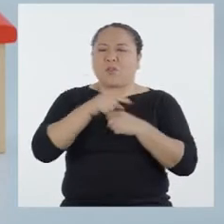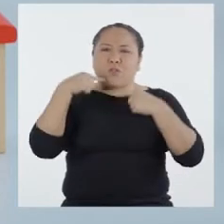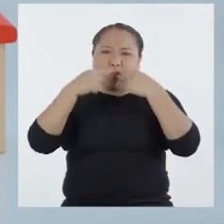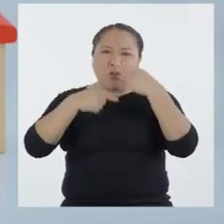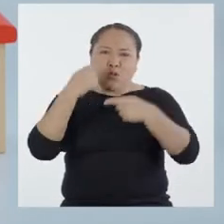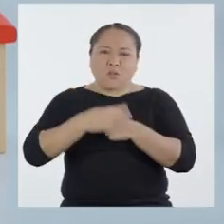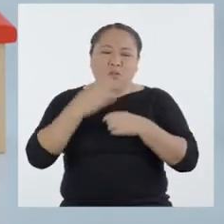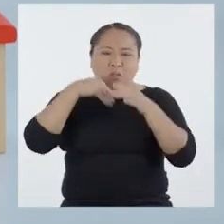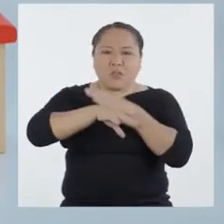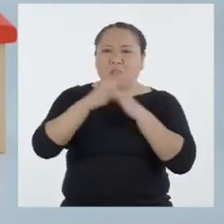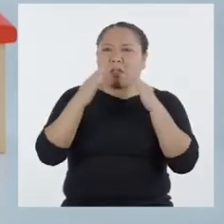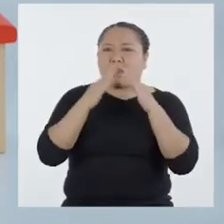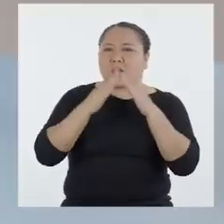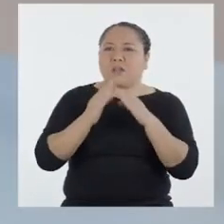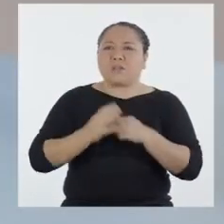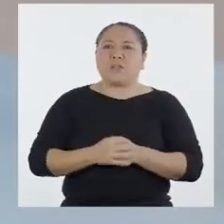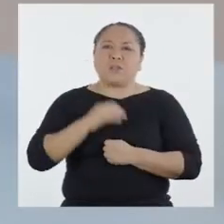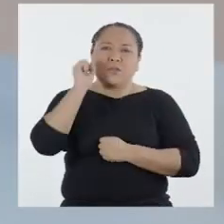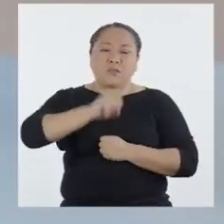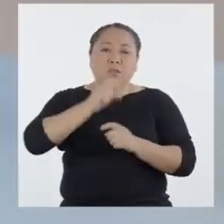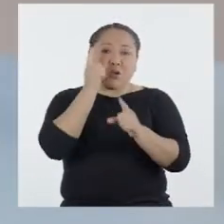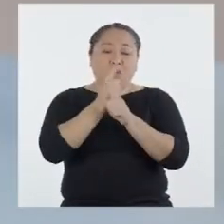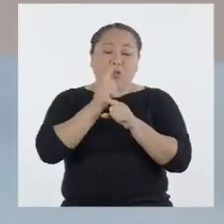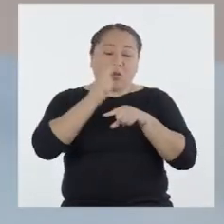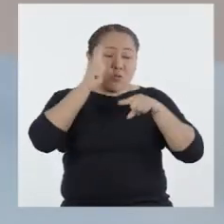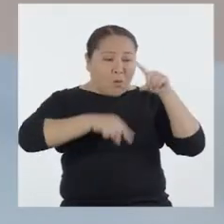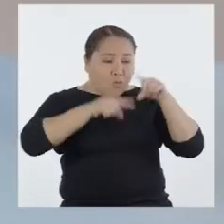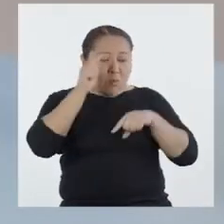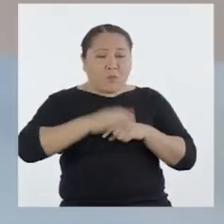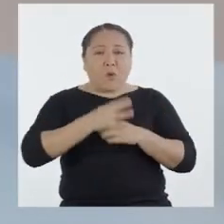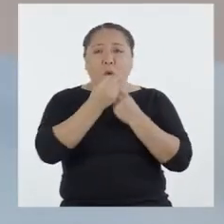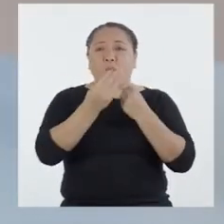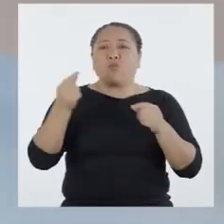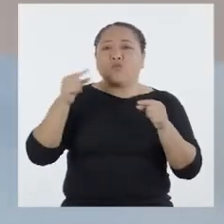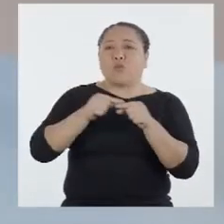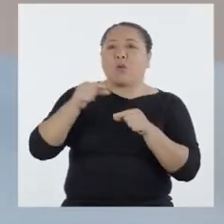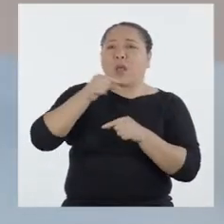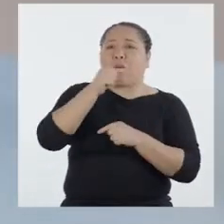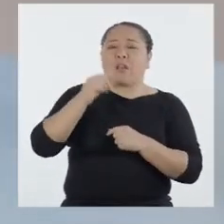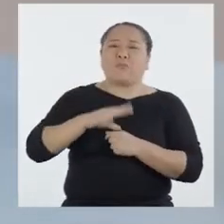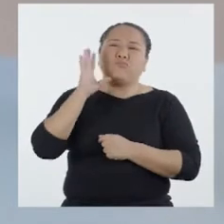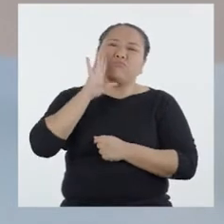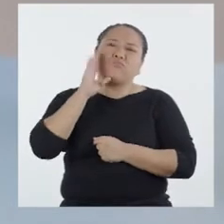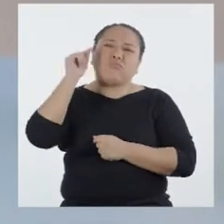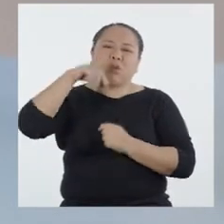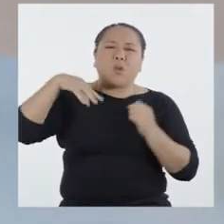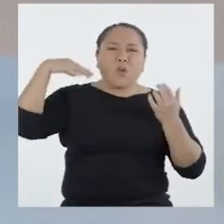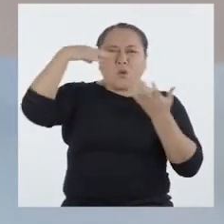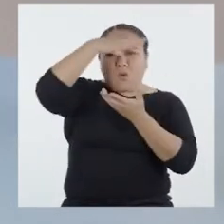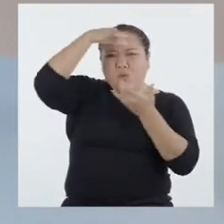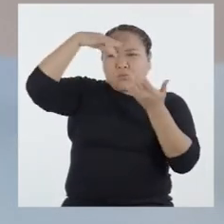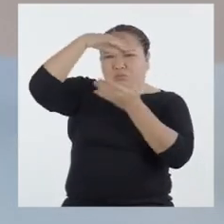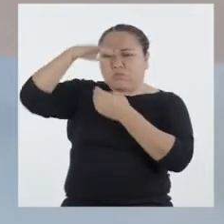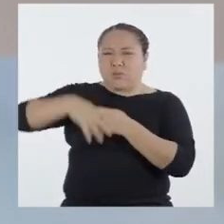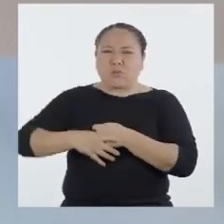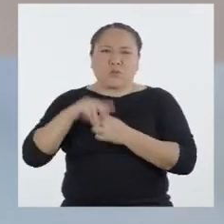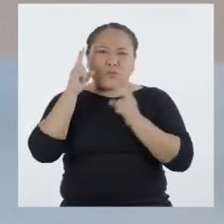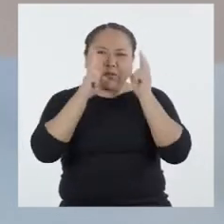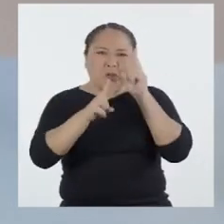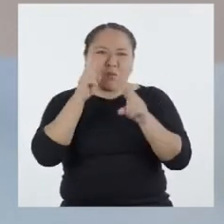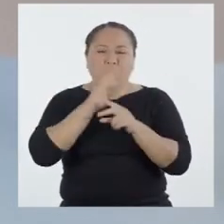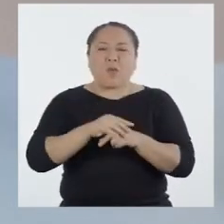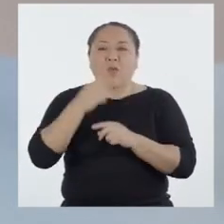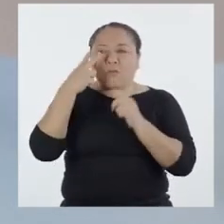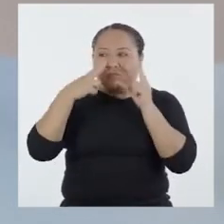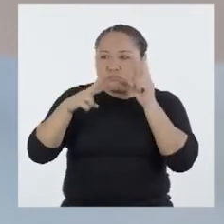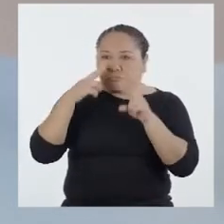cotidianas en el hogar. Así es, primo. Hay muchos gases contaminantes en el aire que son invisibles